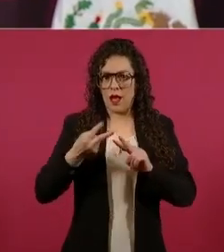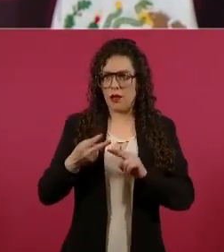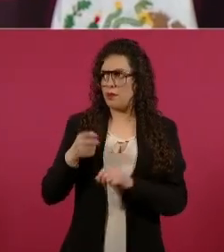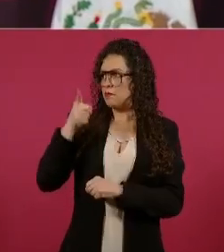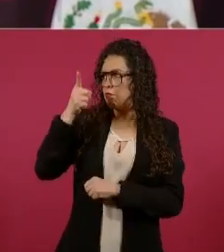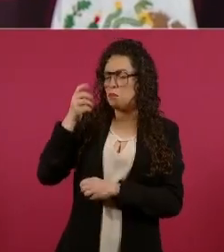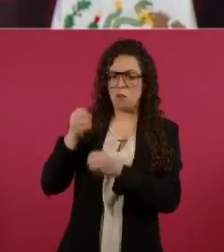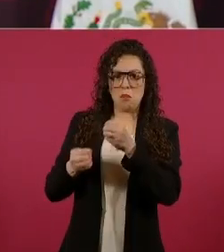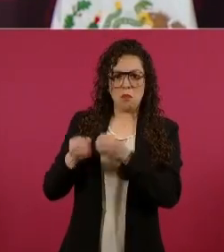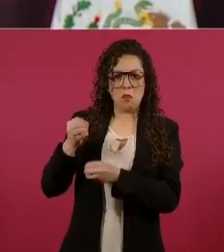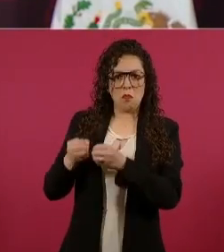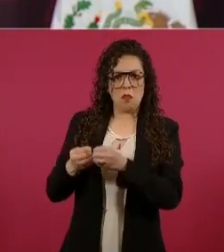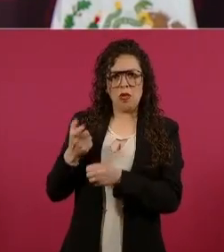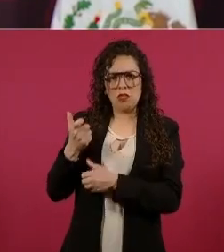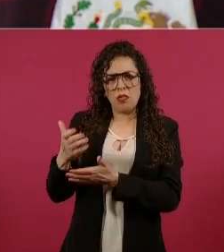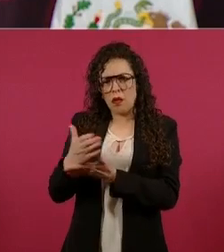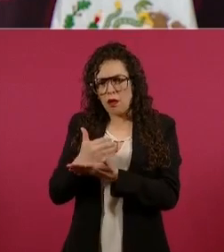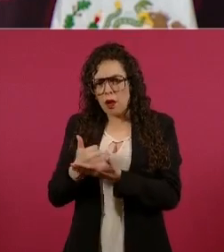gana un ministro.